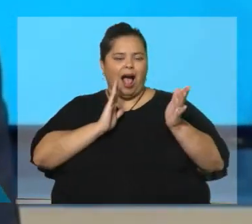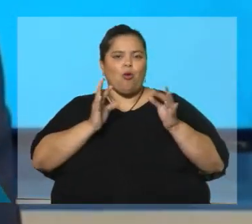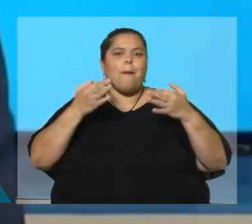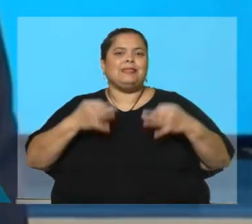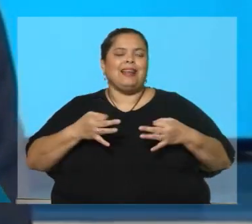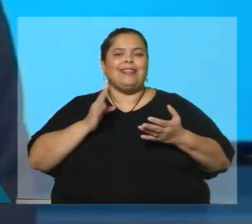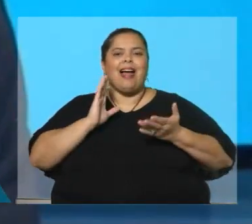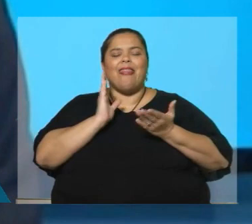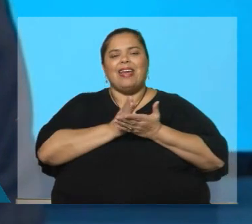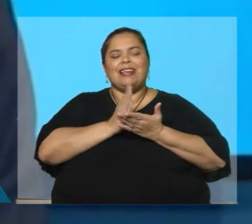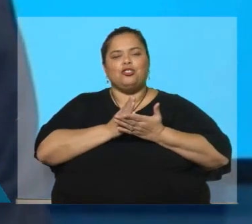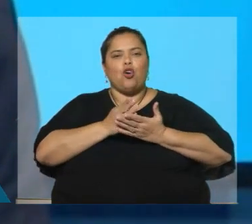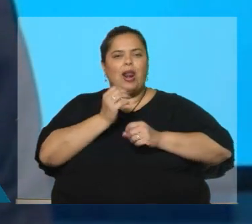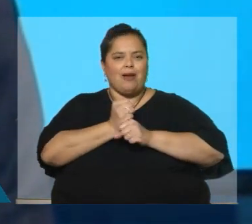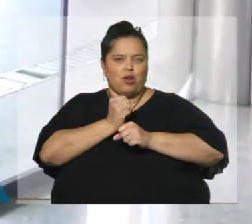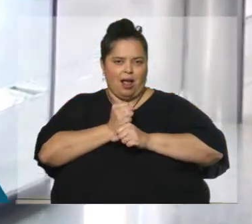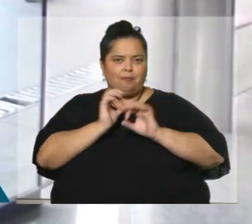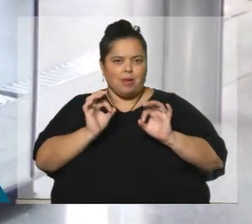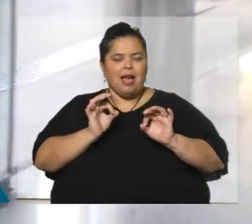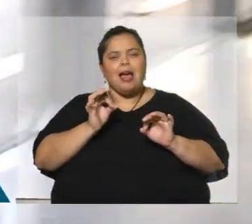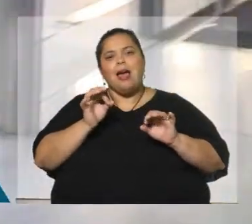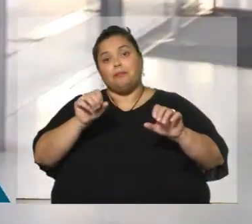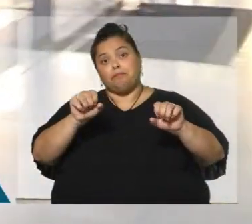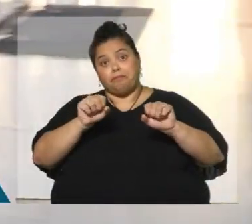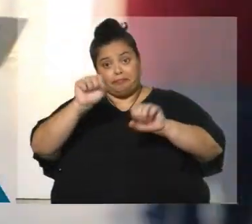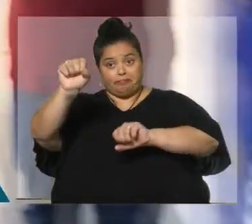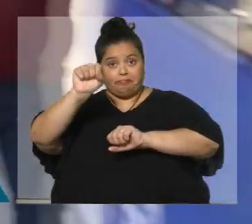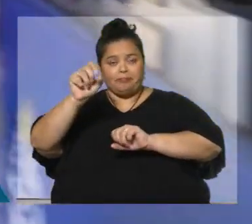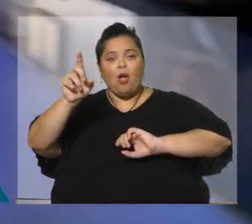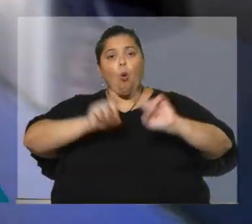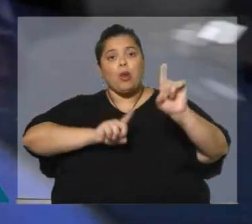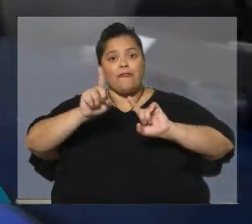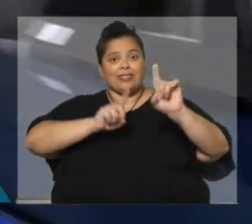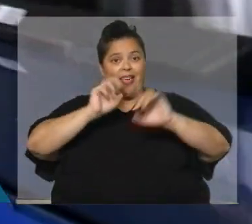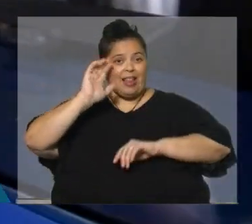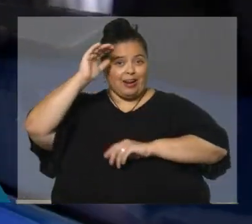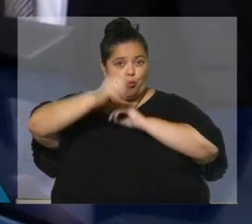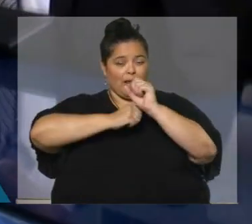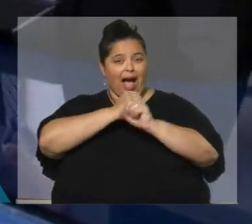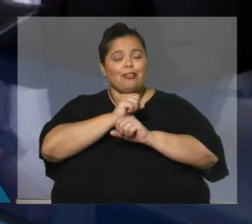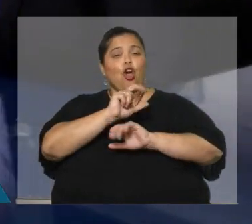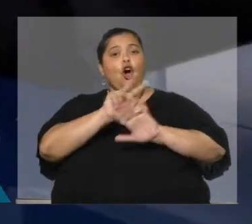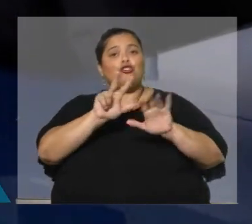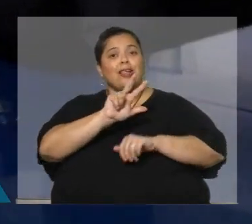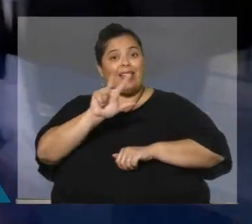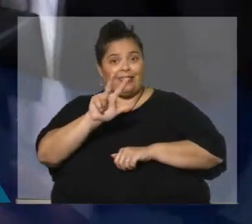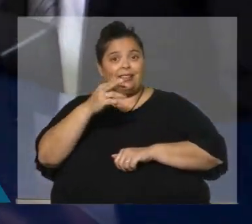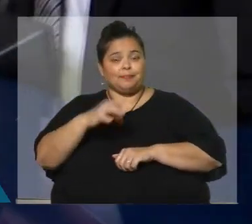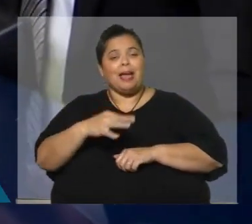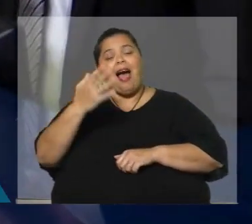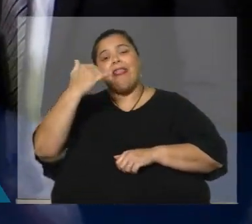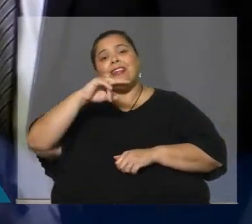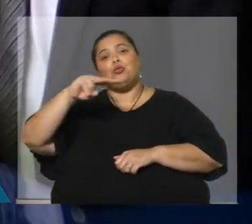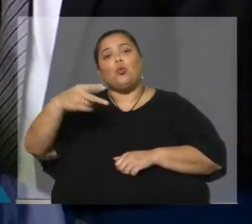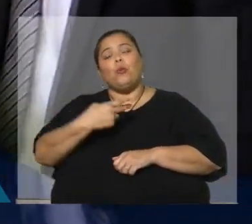y en Derecho de la Seguridad Social. Egresó de la Universidad de la República en 1983. Fue subdirector general de Dirección